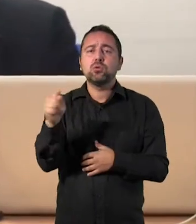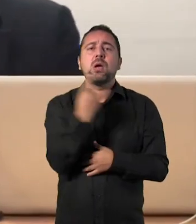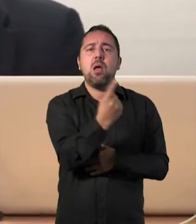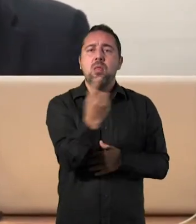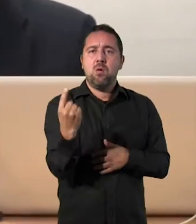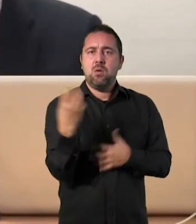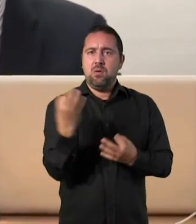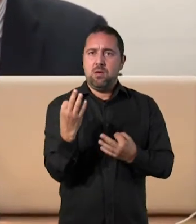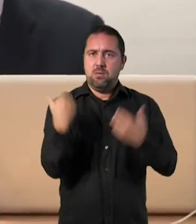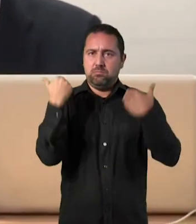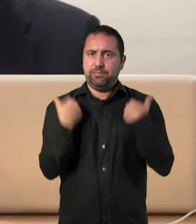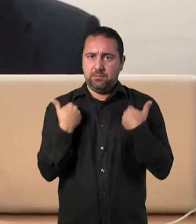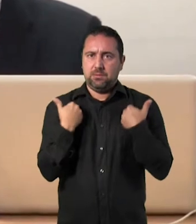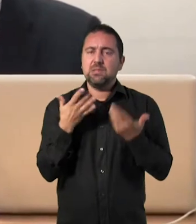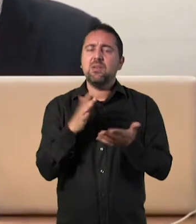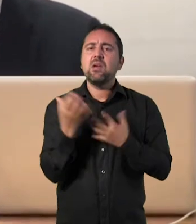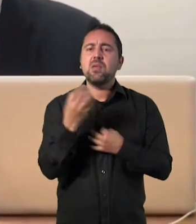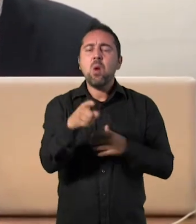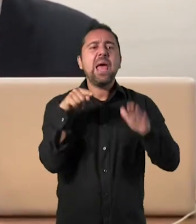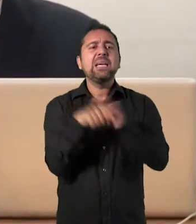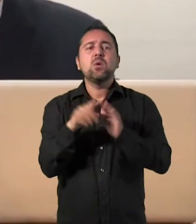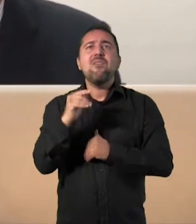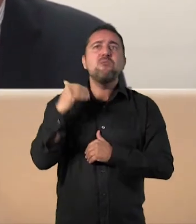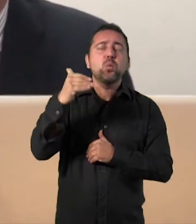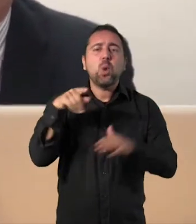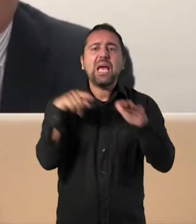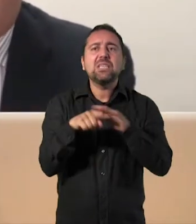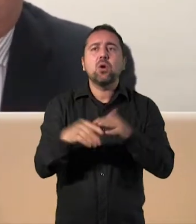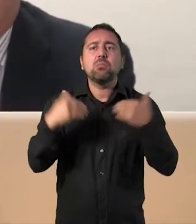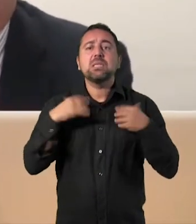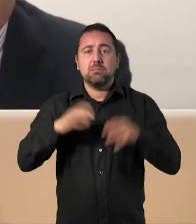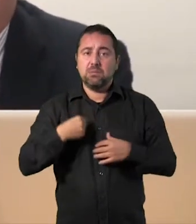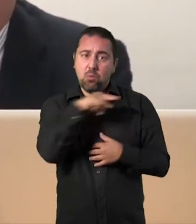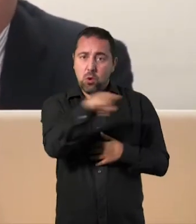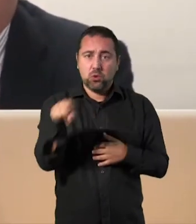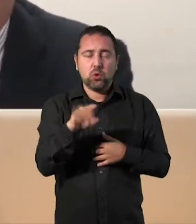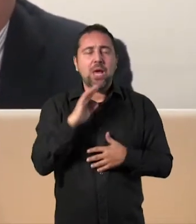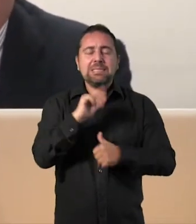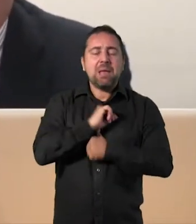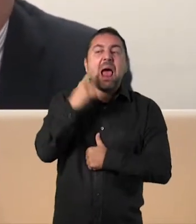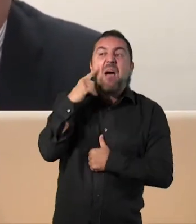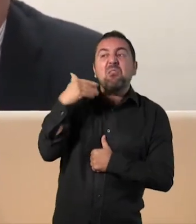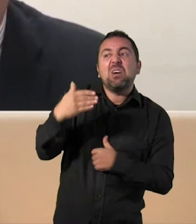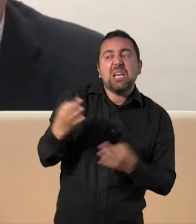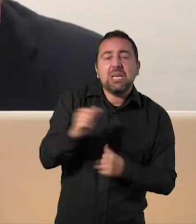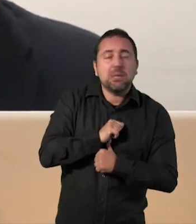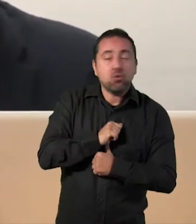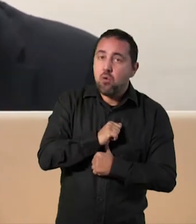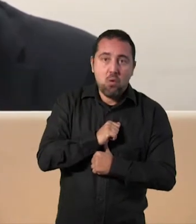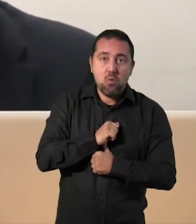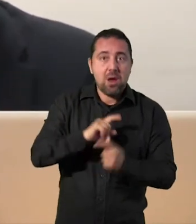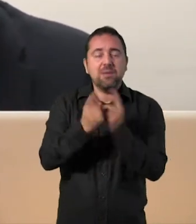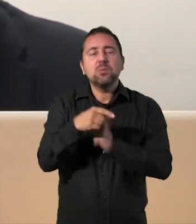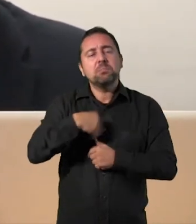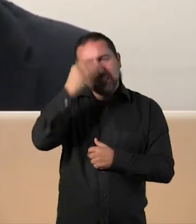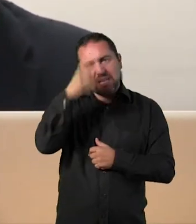los auténticos gestores de vuestro futuro. No esperéis a ver lo que viene. Pensad qué es